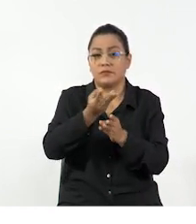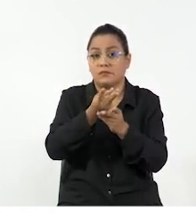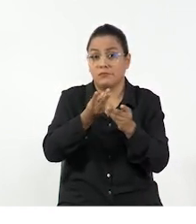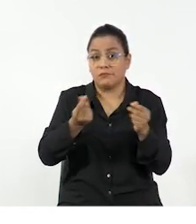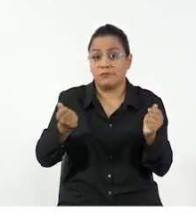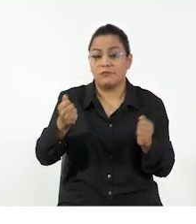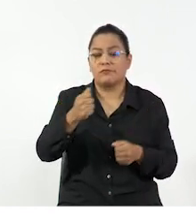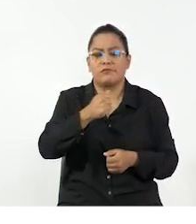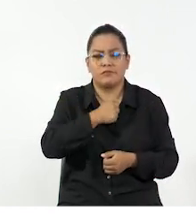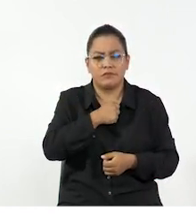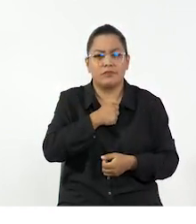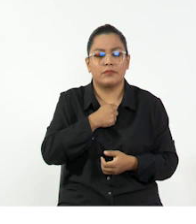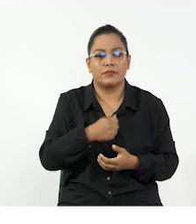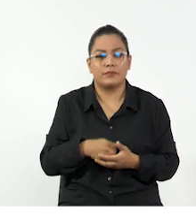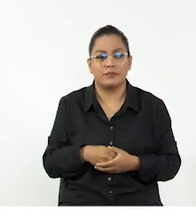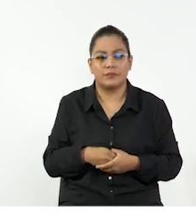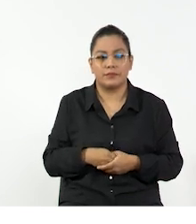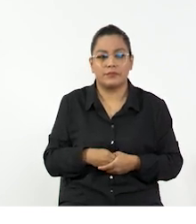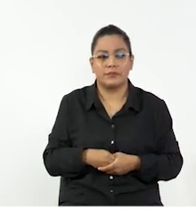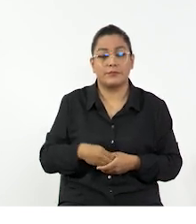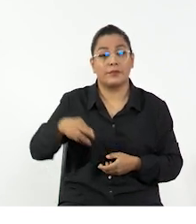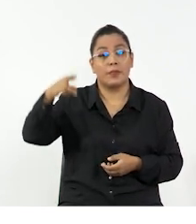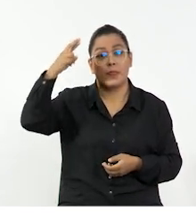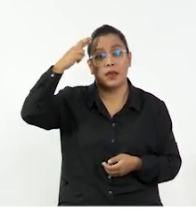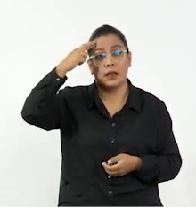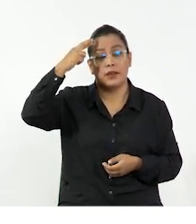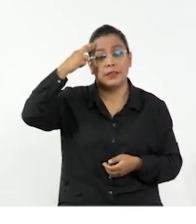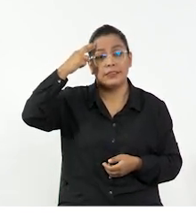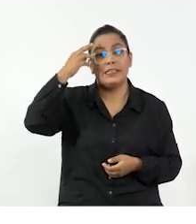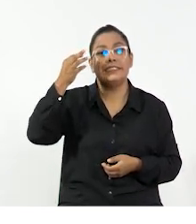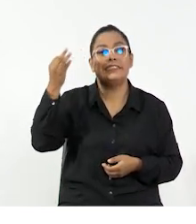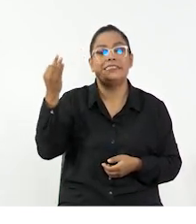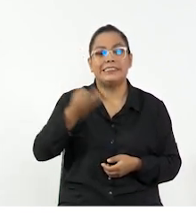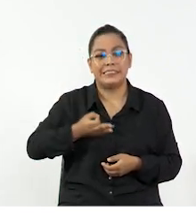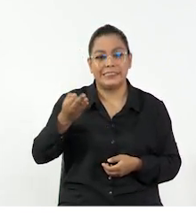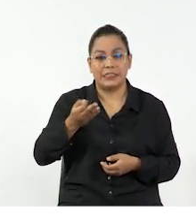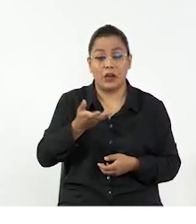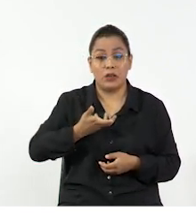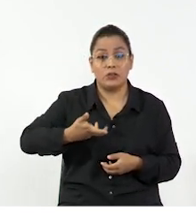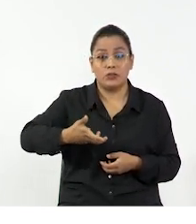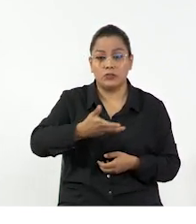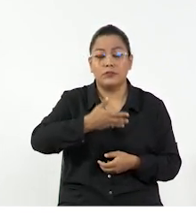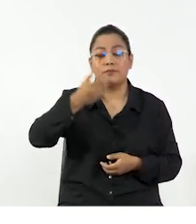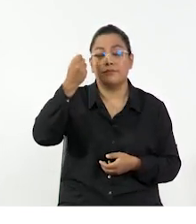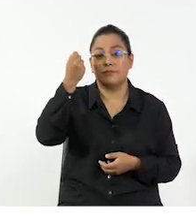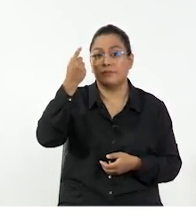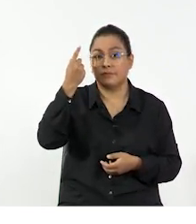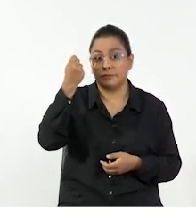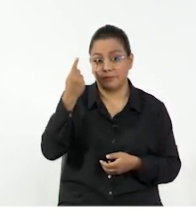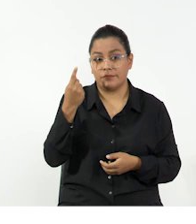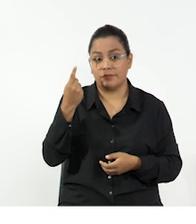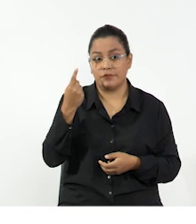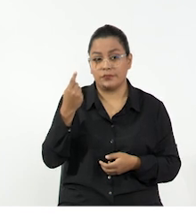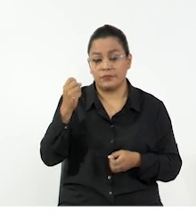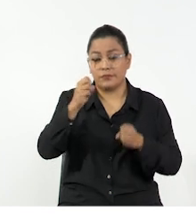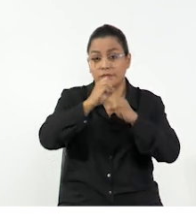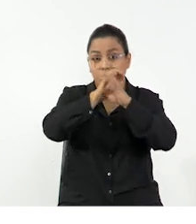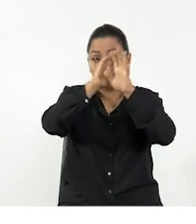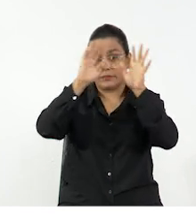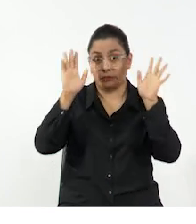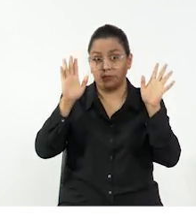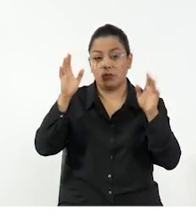a desarrollar o resolver tareas más complejas. Es por esto que es necesario que nosotros